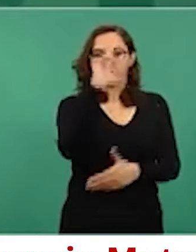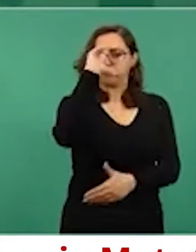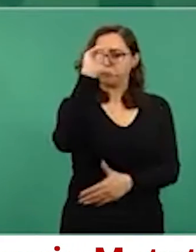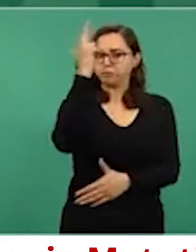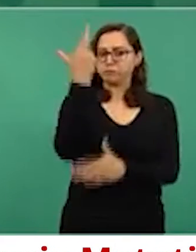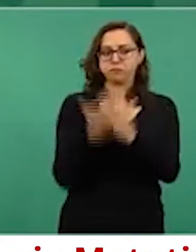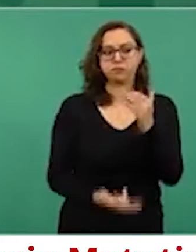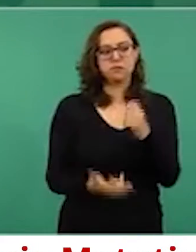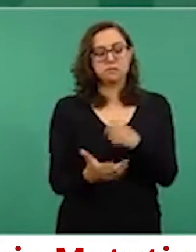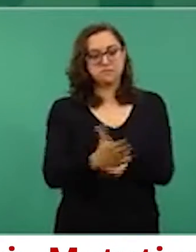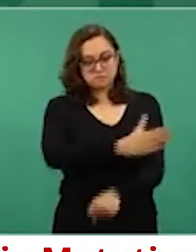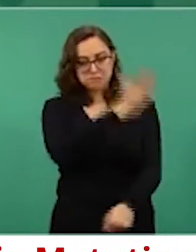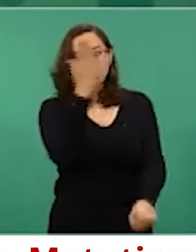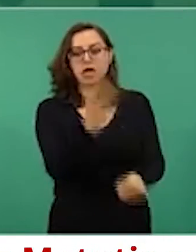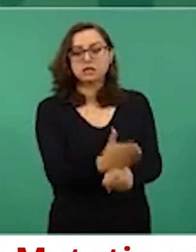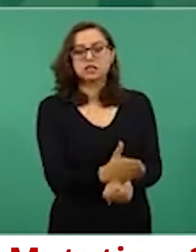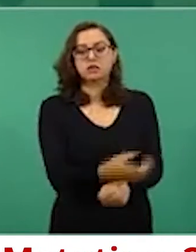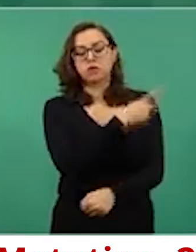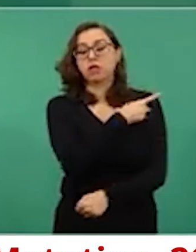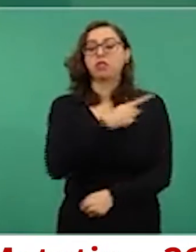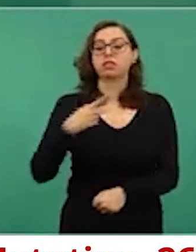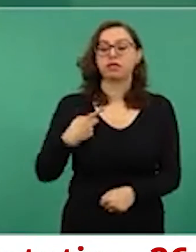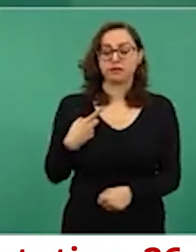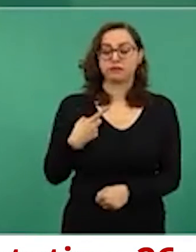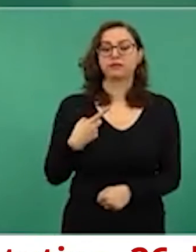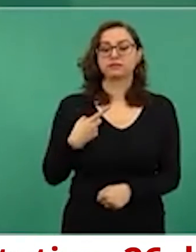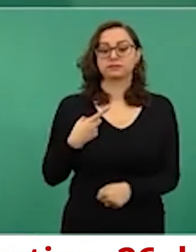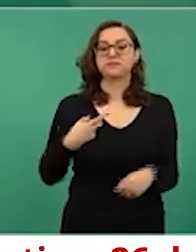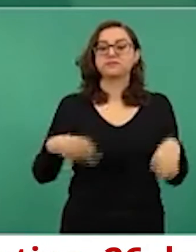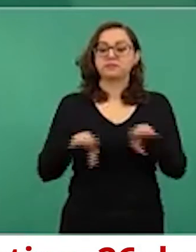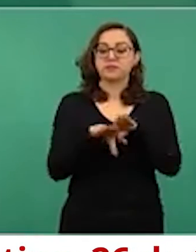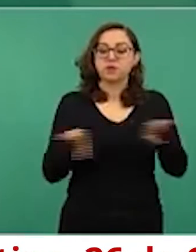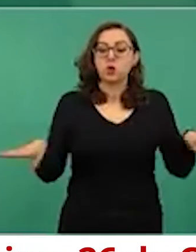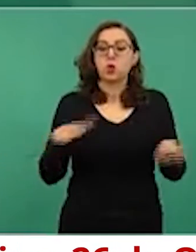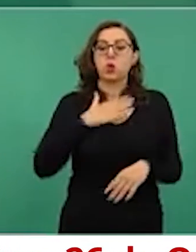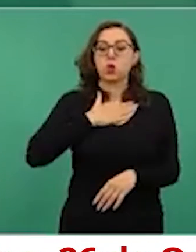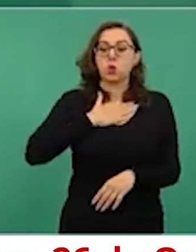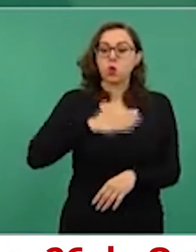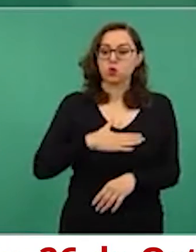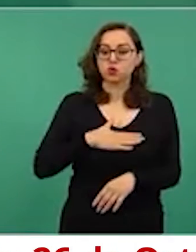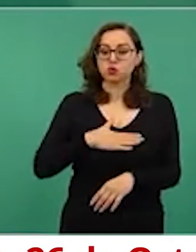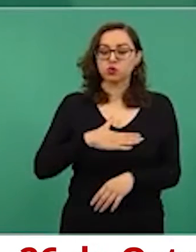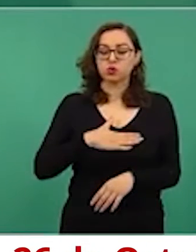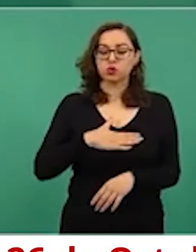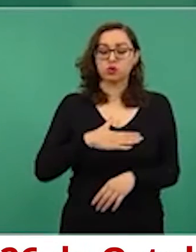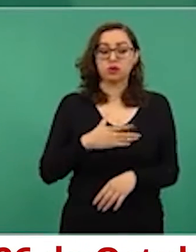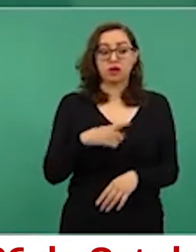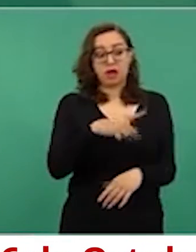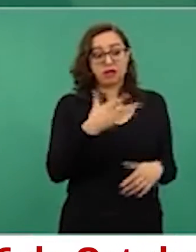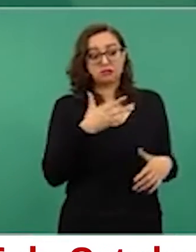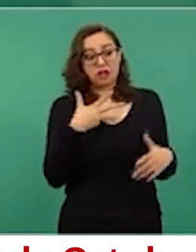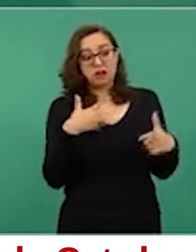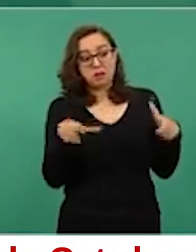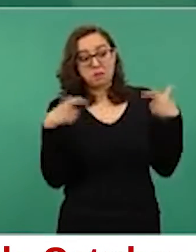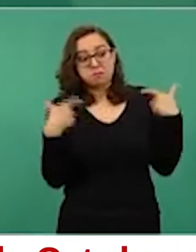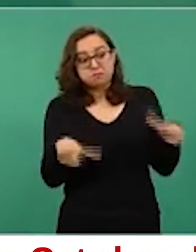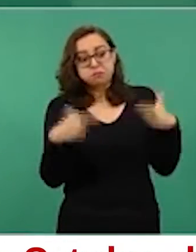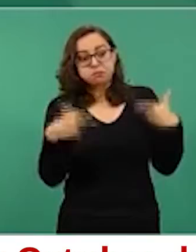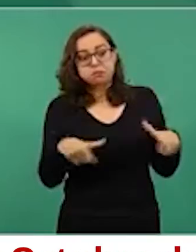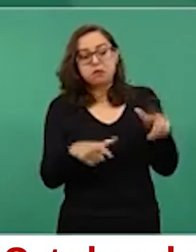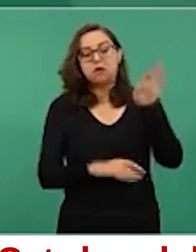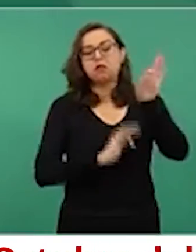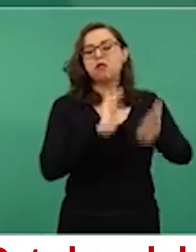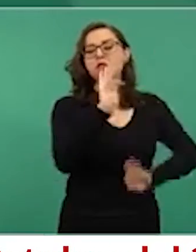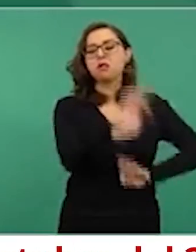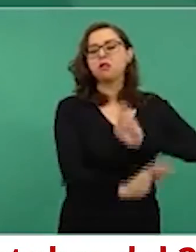y que no esté la justicia al servicio del dinero, de los poderosos.